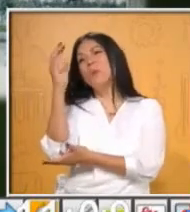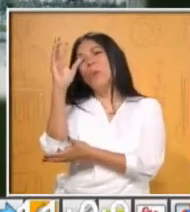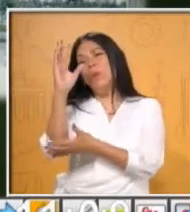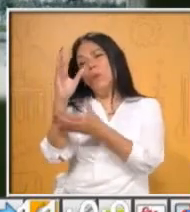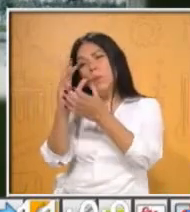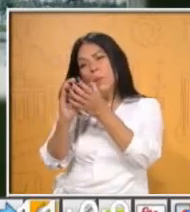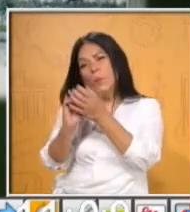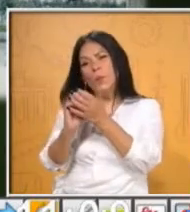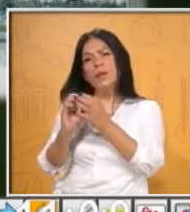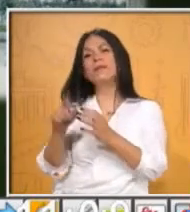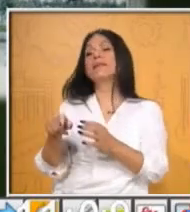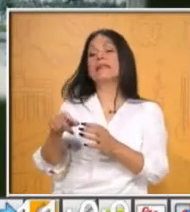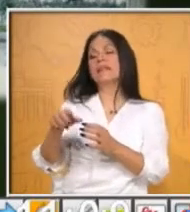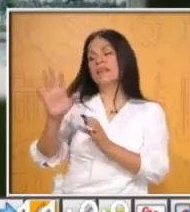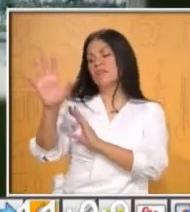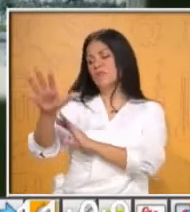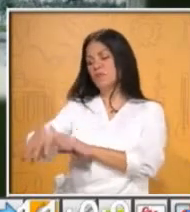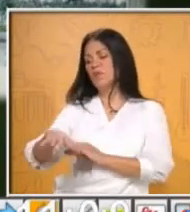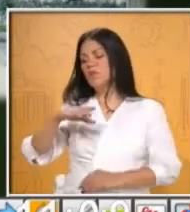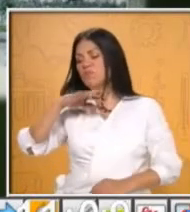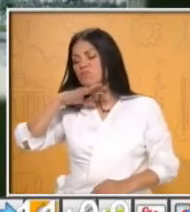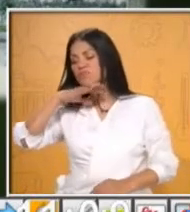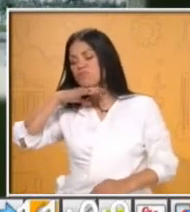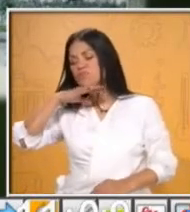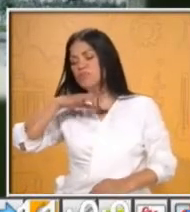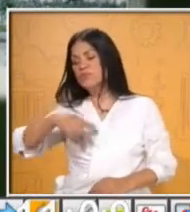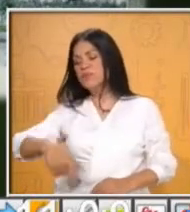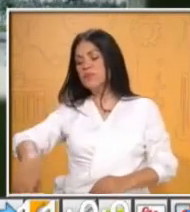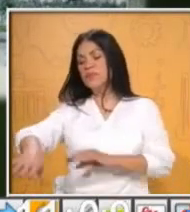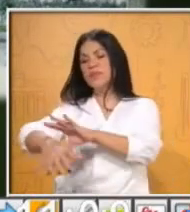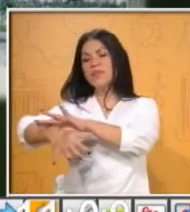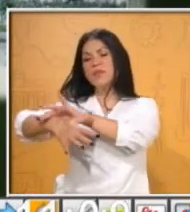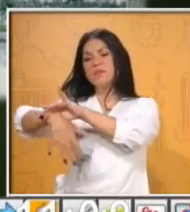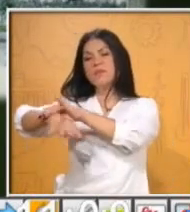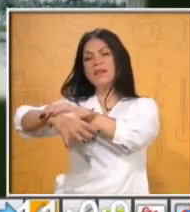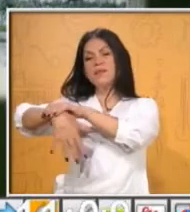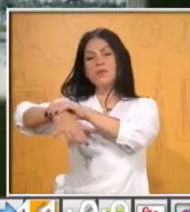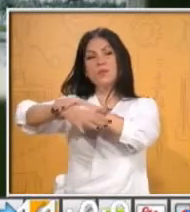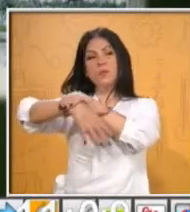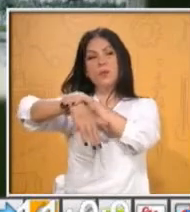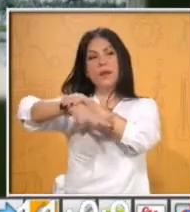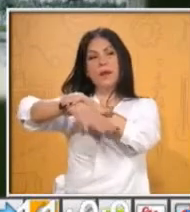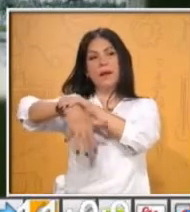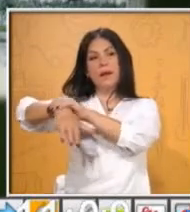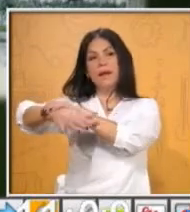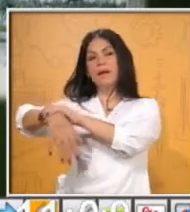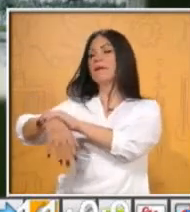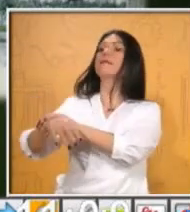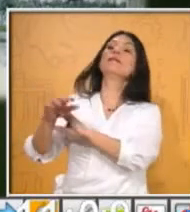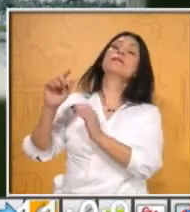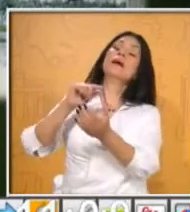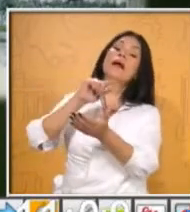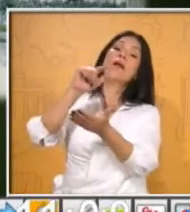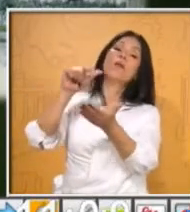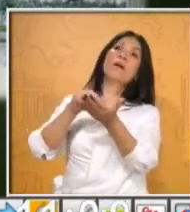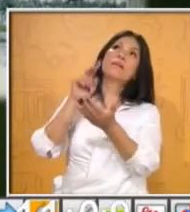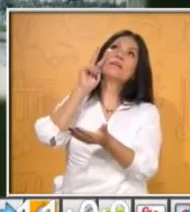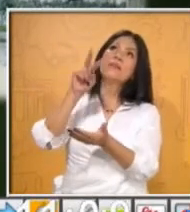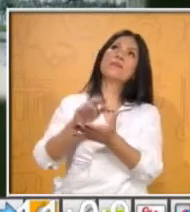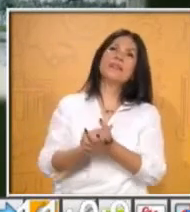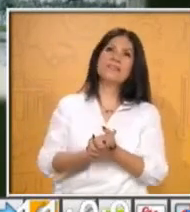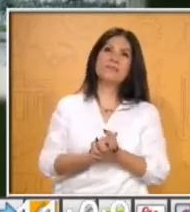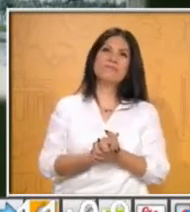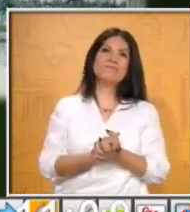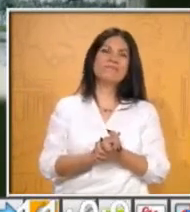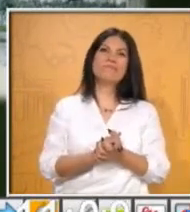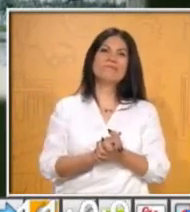en el suelo se observa mucha basura. De hecho, el lugar se ve, ¿cómo considera, maestro, que